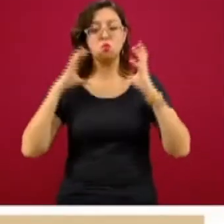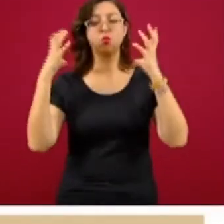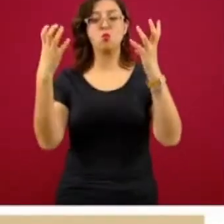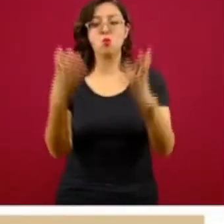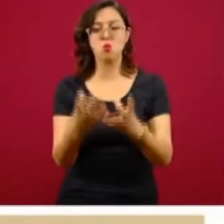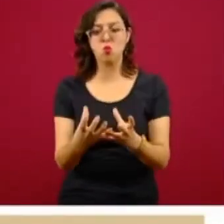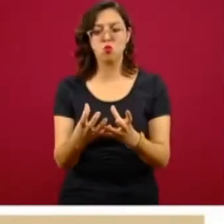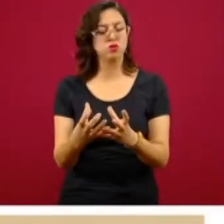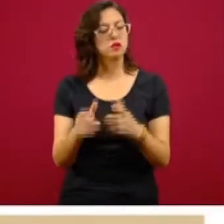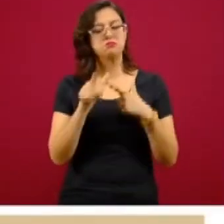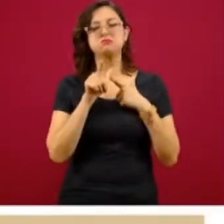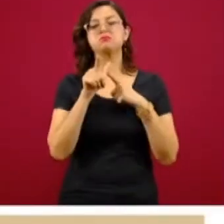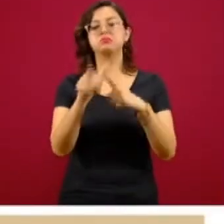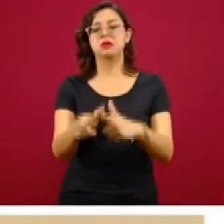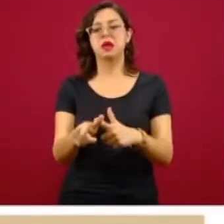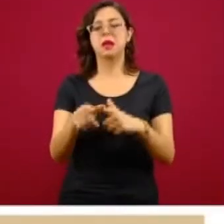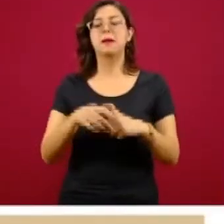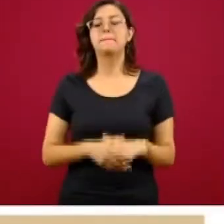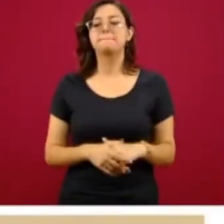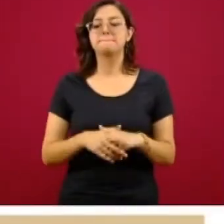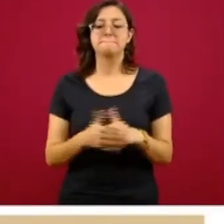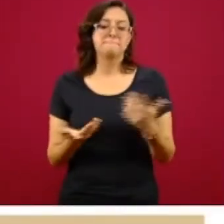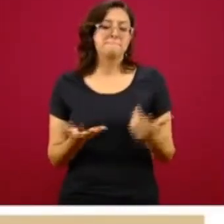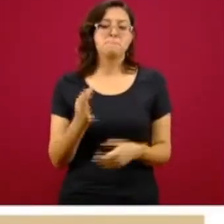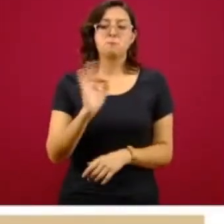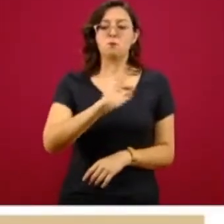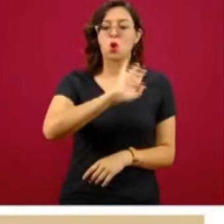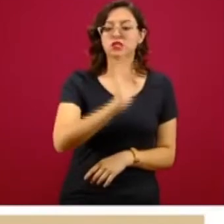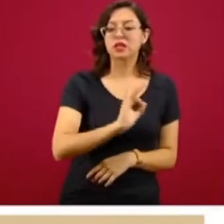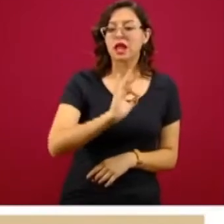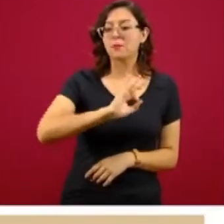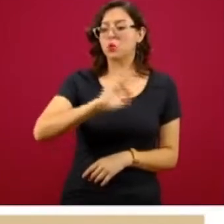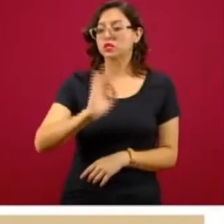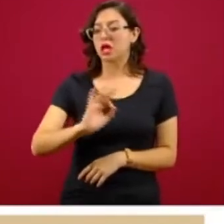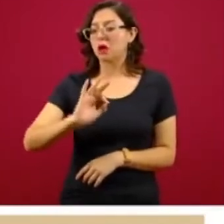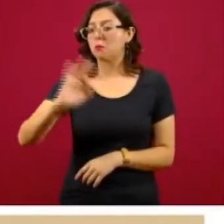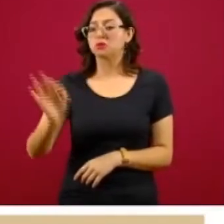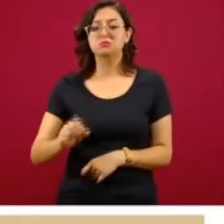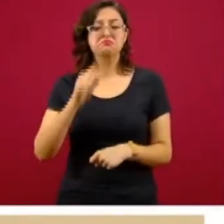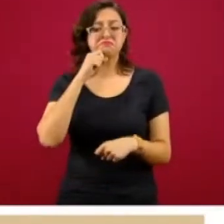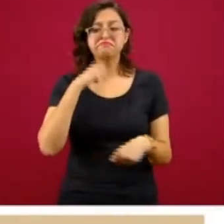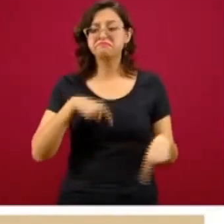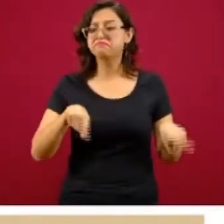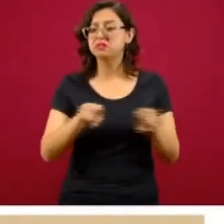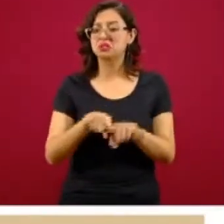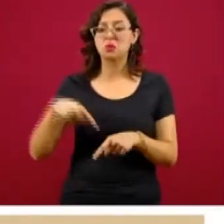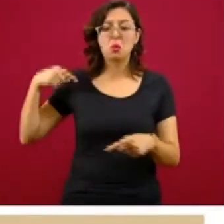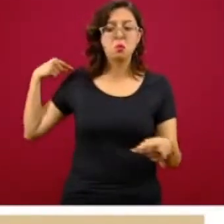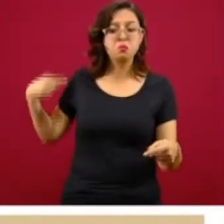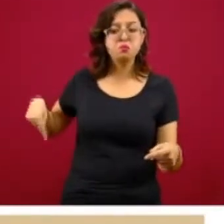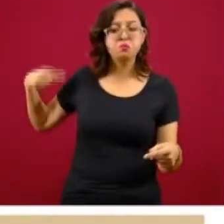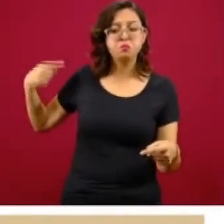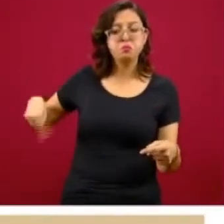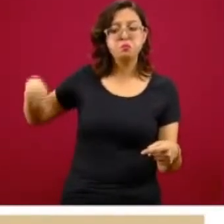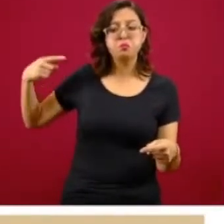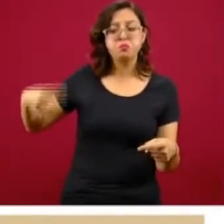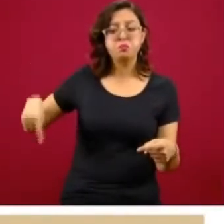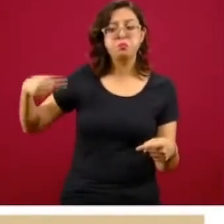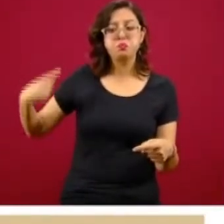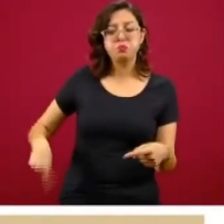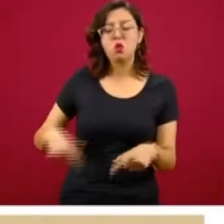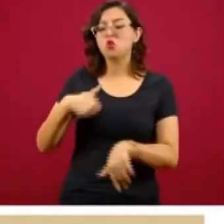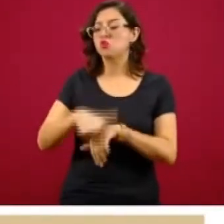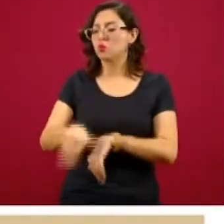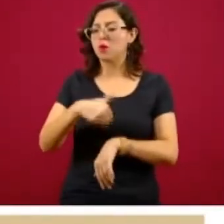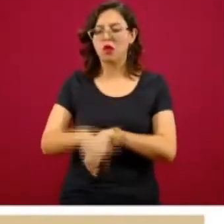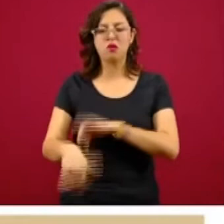casos negativos, 59,778 sospechosos y un total de 453,481 personas